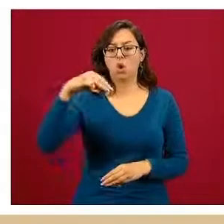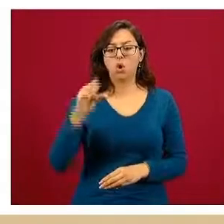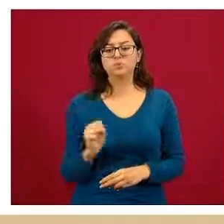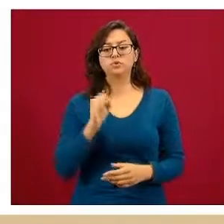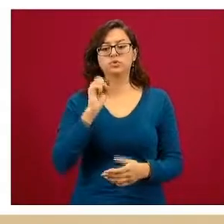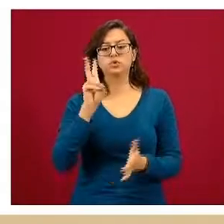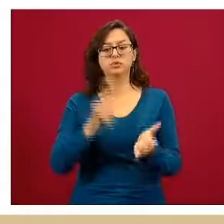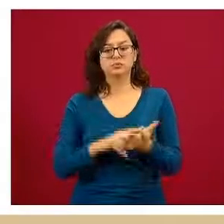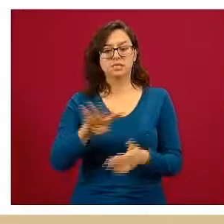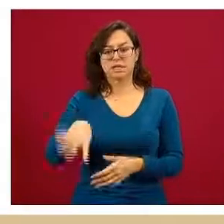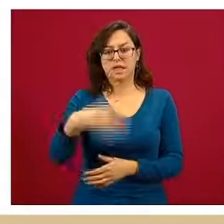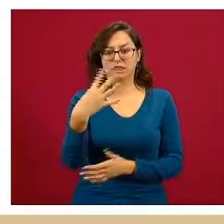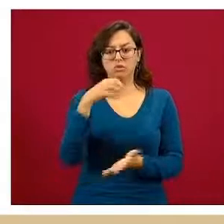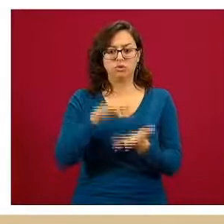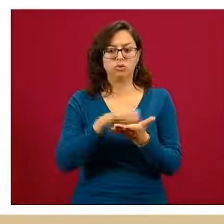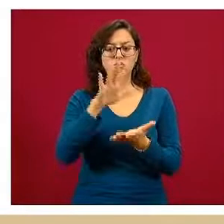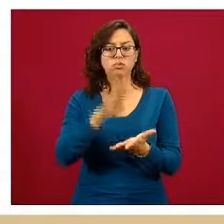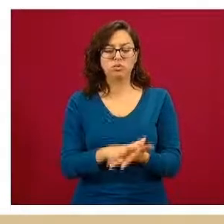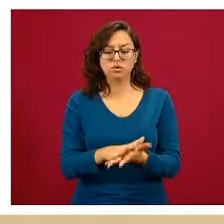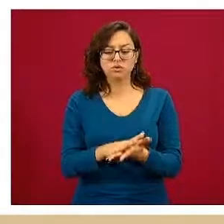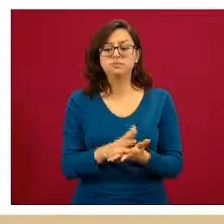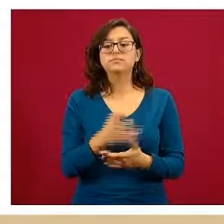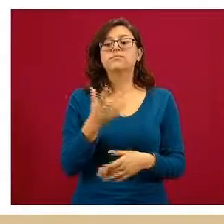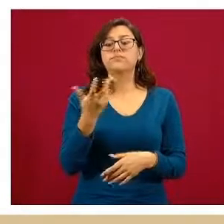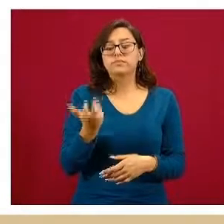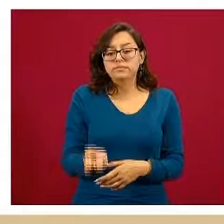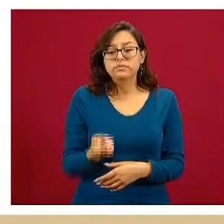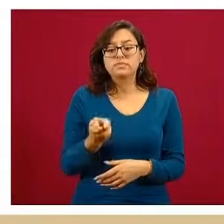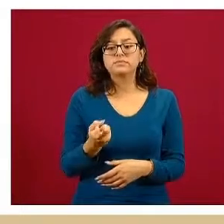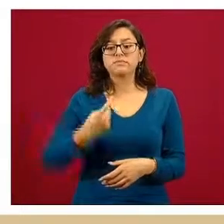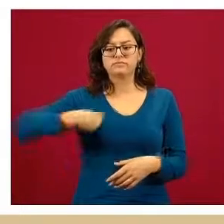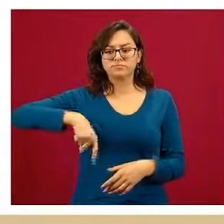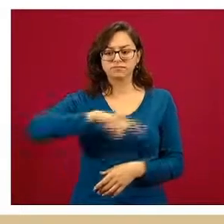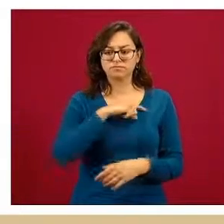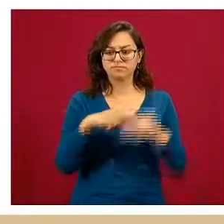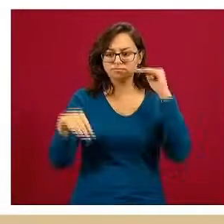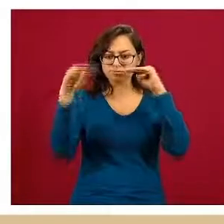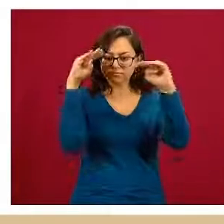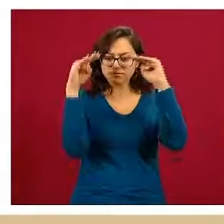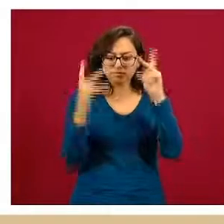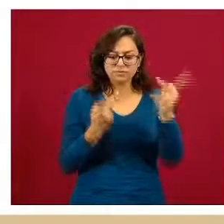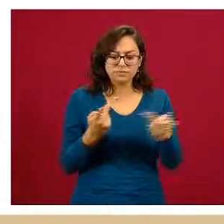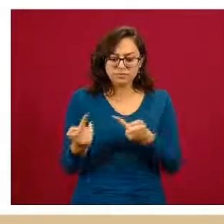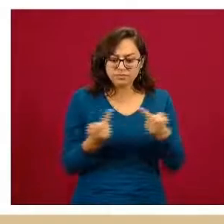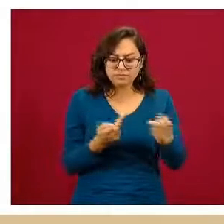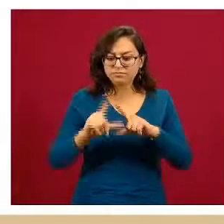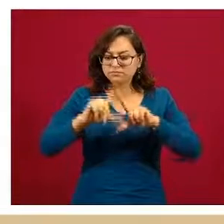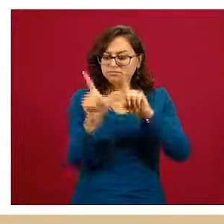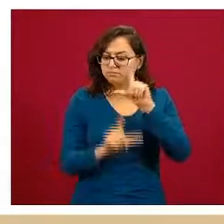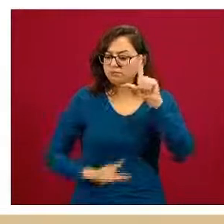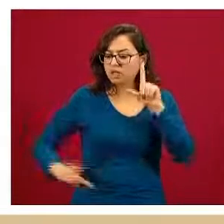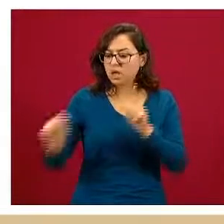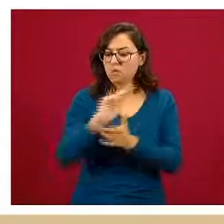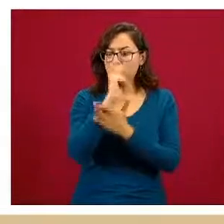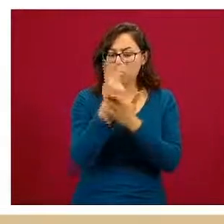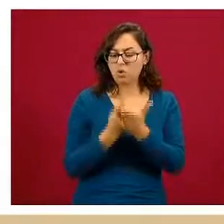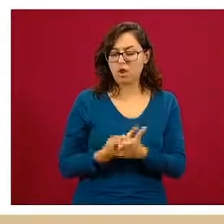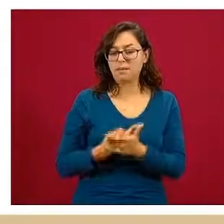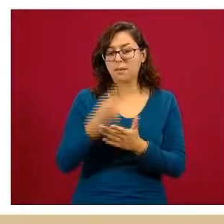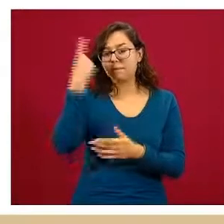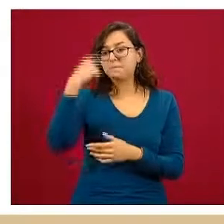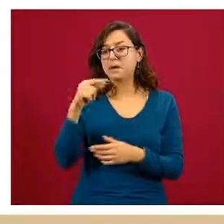y la necesidad de trabajar estos programas nacionales en los países para la prevención del